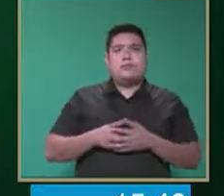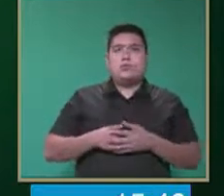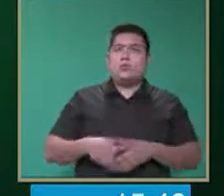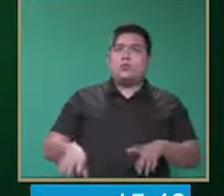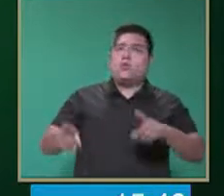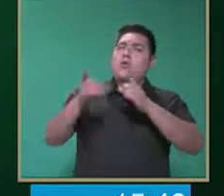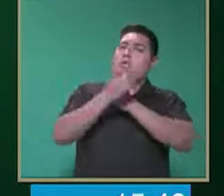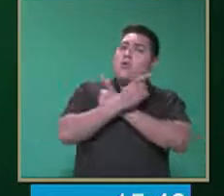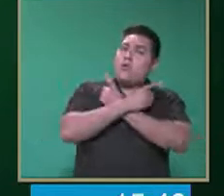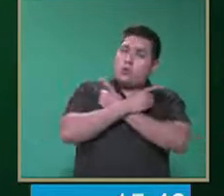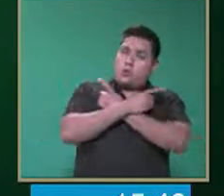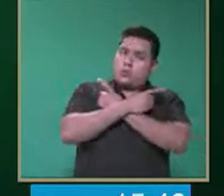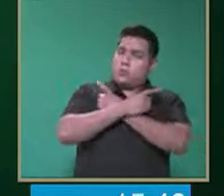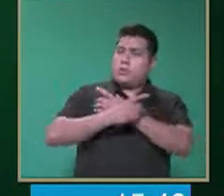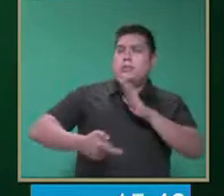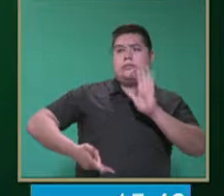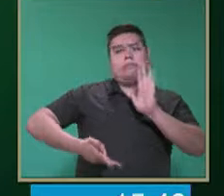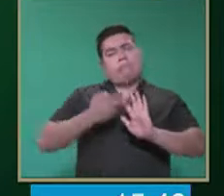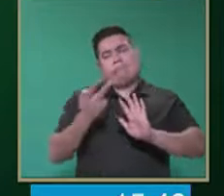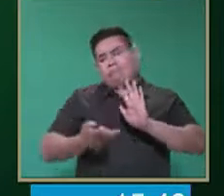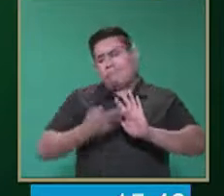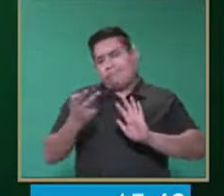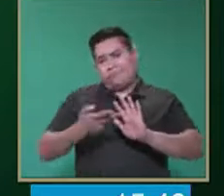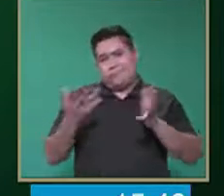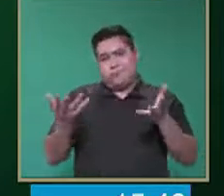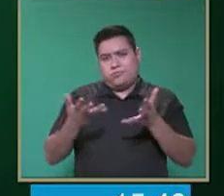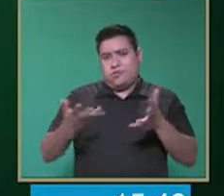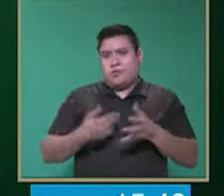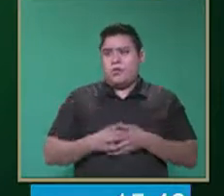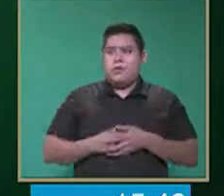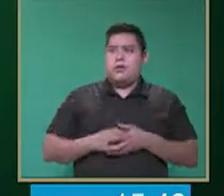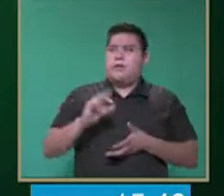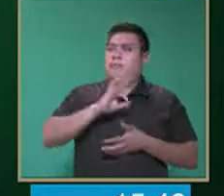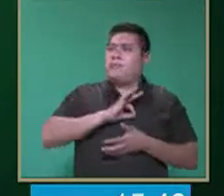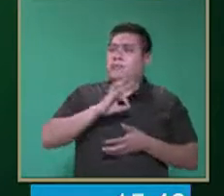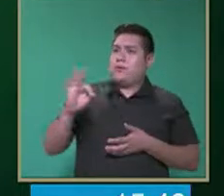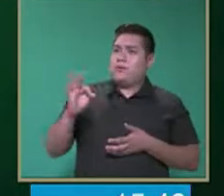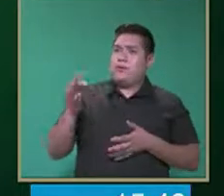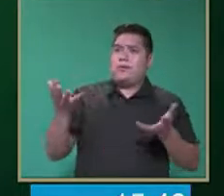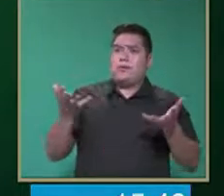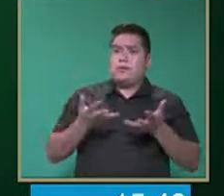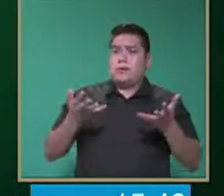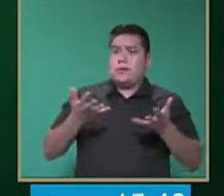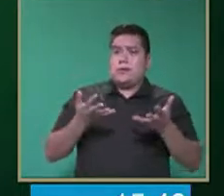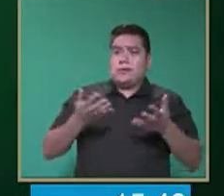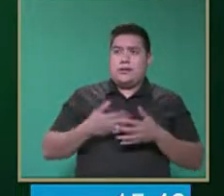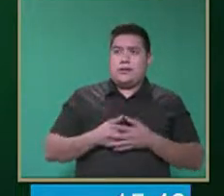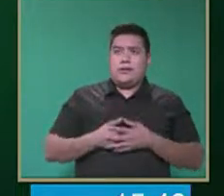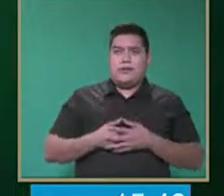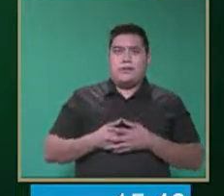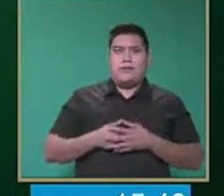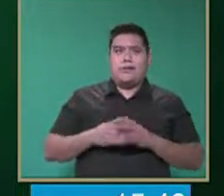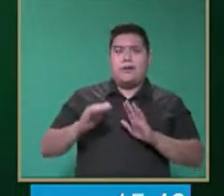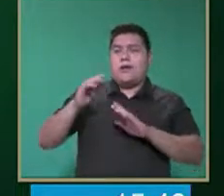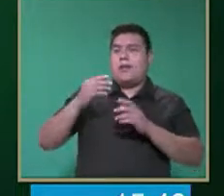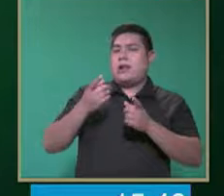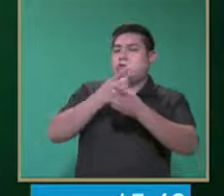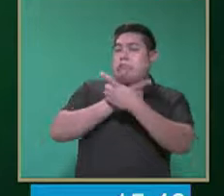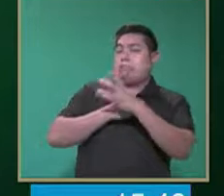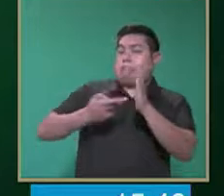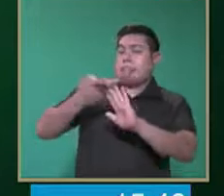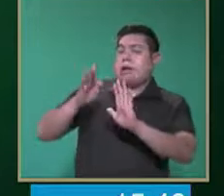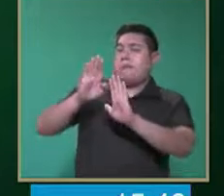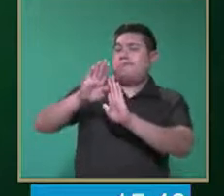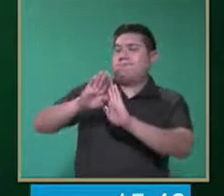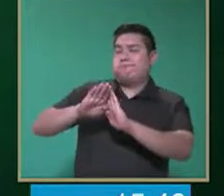en esos comportamientos repetitivos. Podemos ir logrando que vayan disminuyendo. A medida que